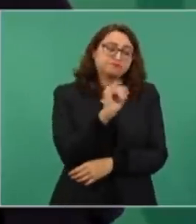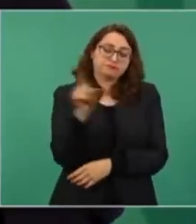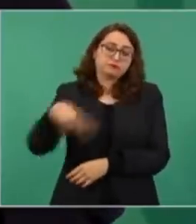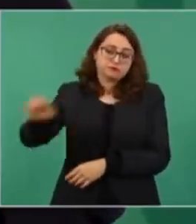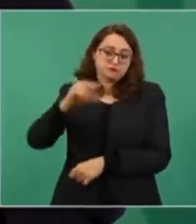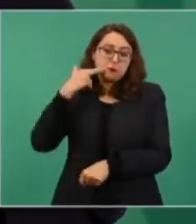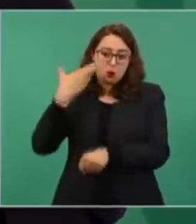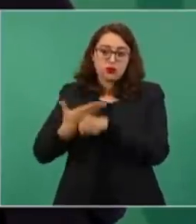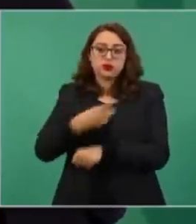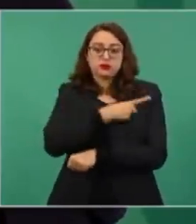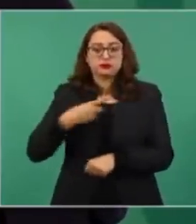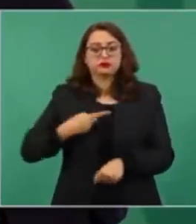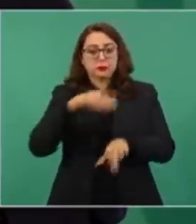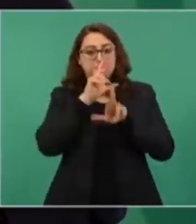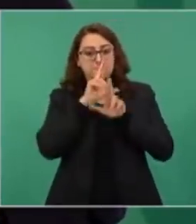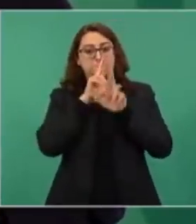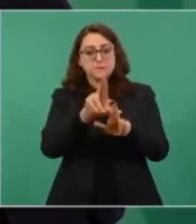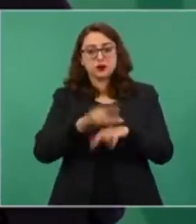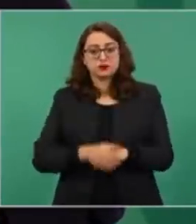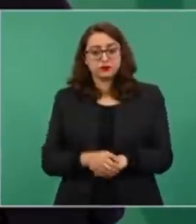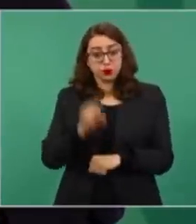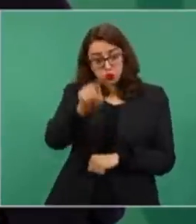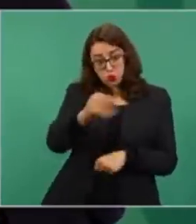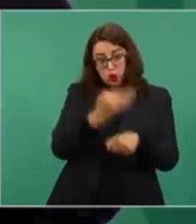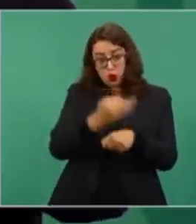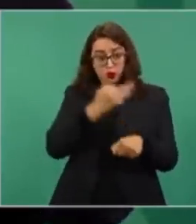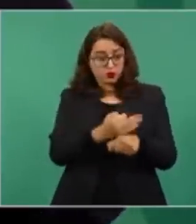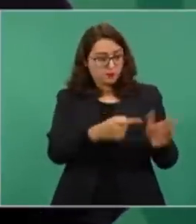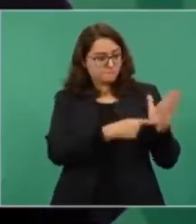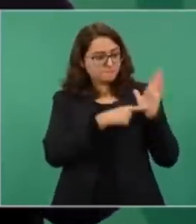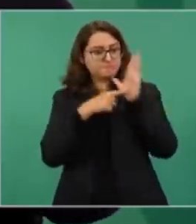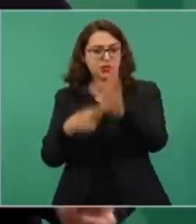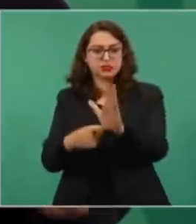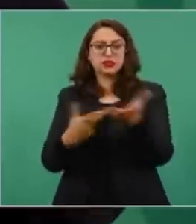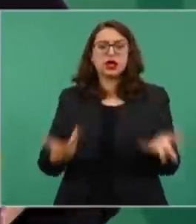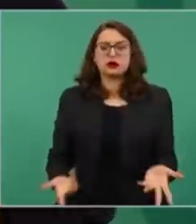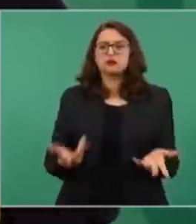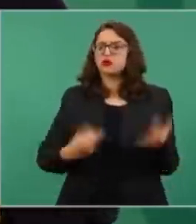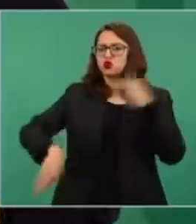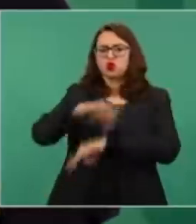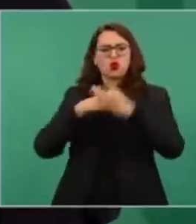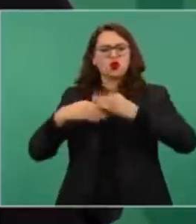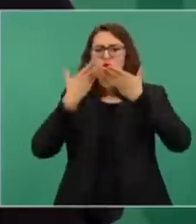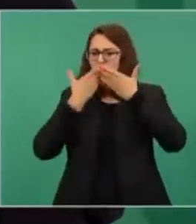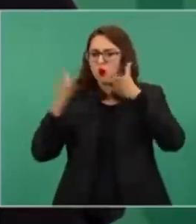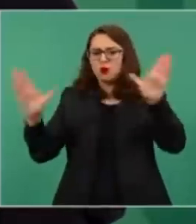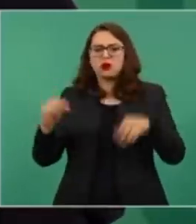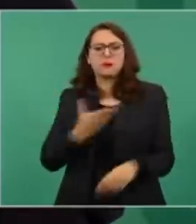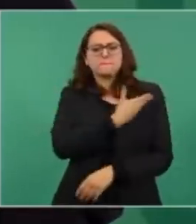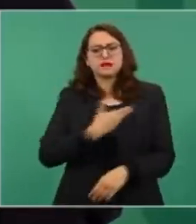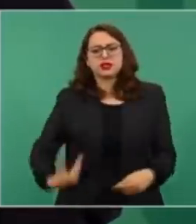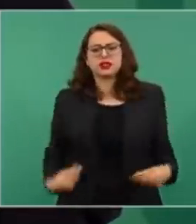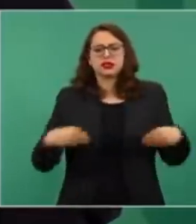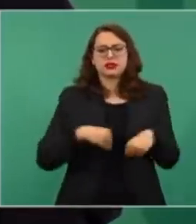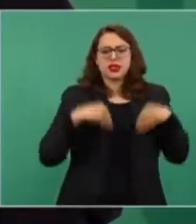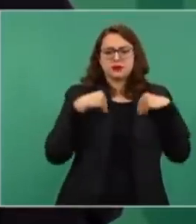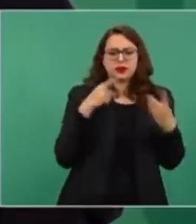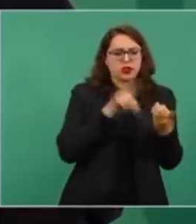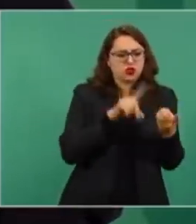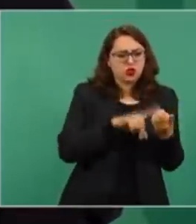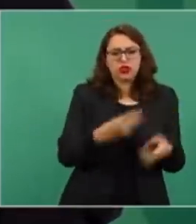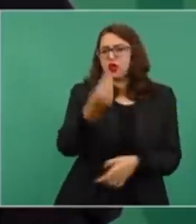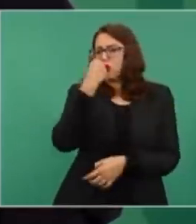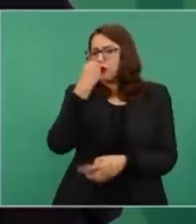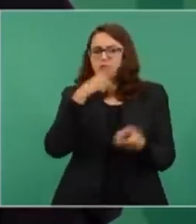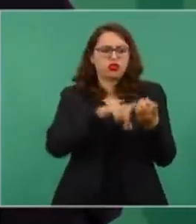mismo que todo esto se ventile, dónde vive el presidente, dónde come el presidente,